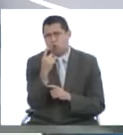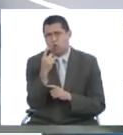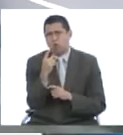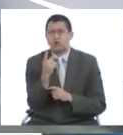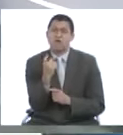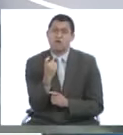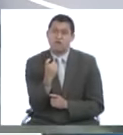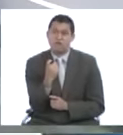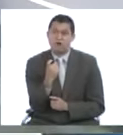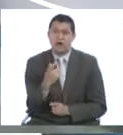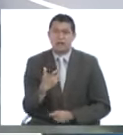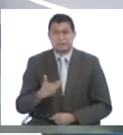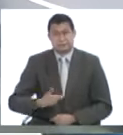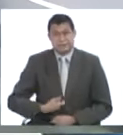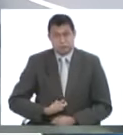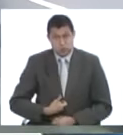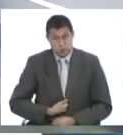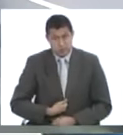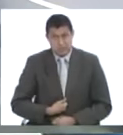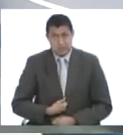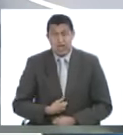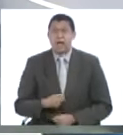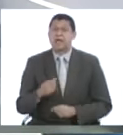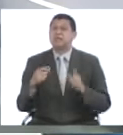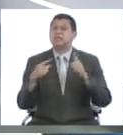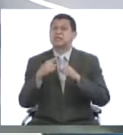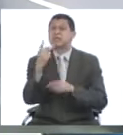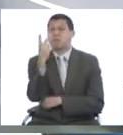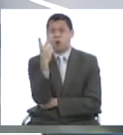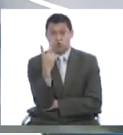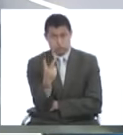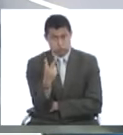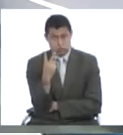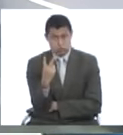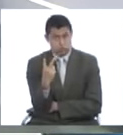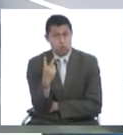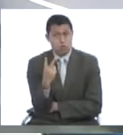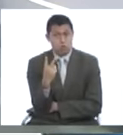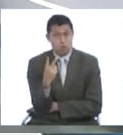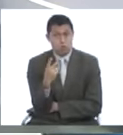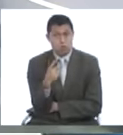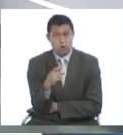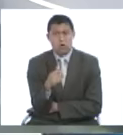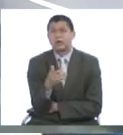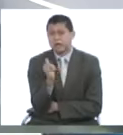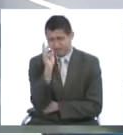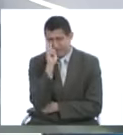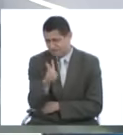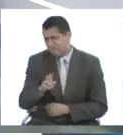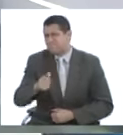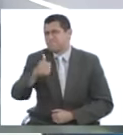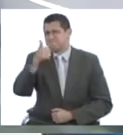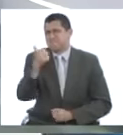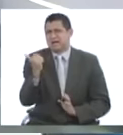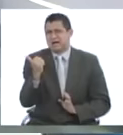una deficiencia excesiva de insulina. En general la diabetes tipo 2, que es la que, digamos, es más frecuente,